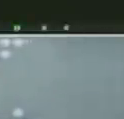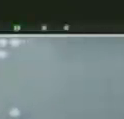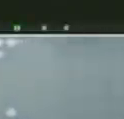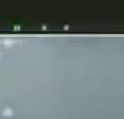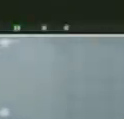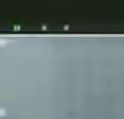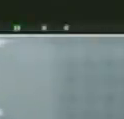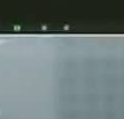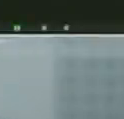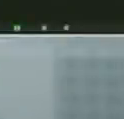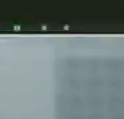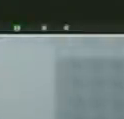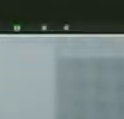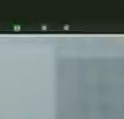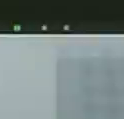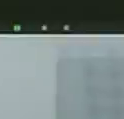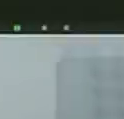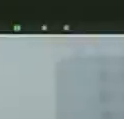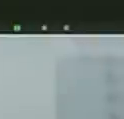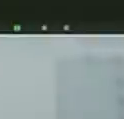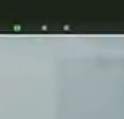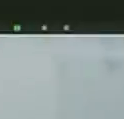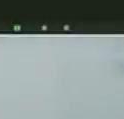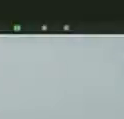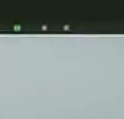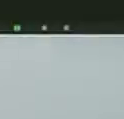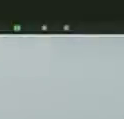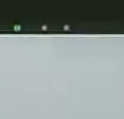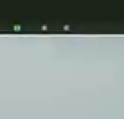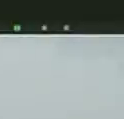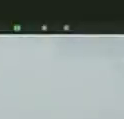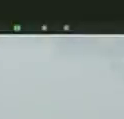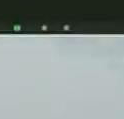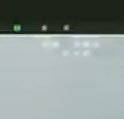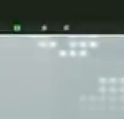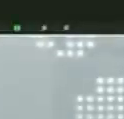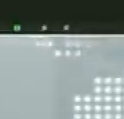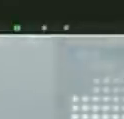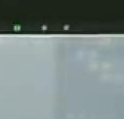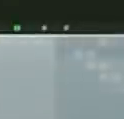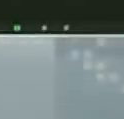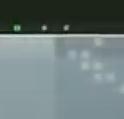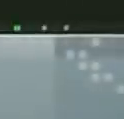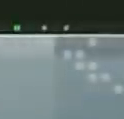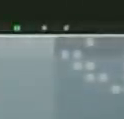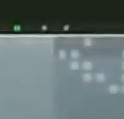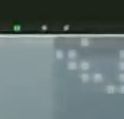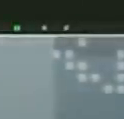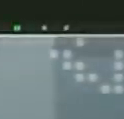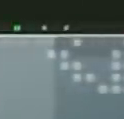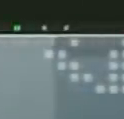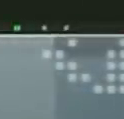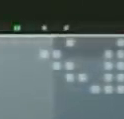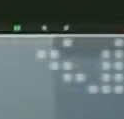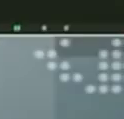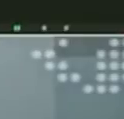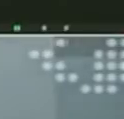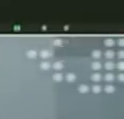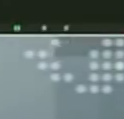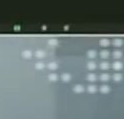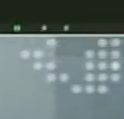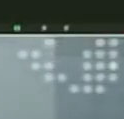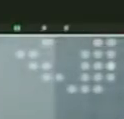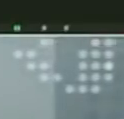oportuno, útil, que va a repercutir en la forma de